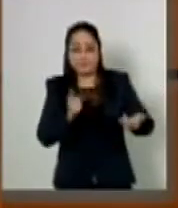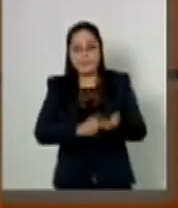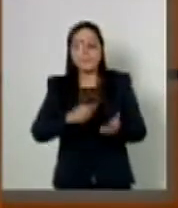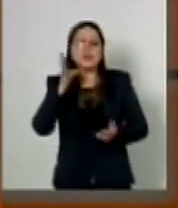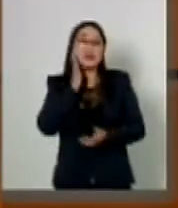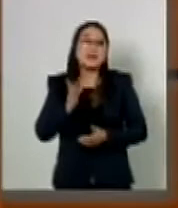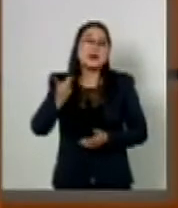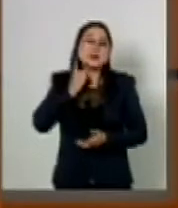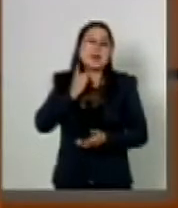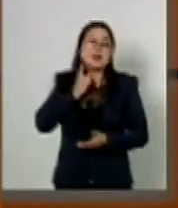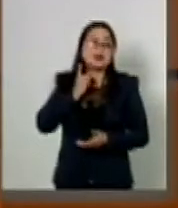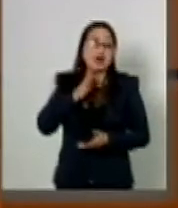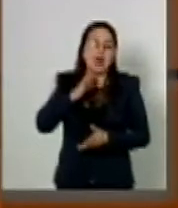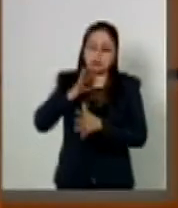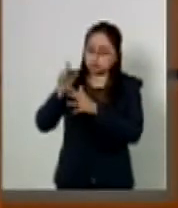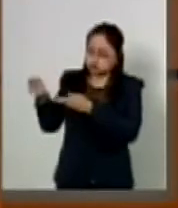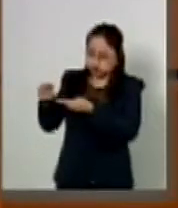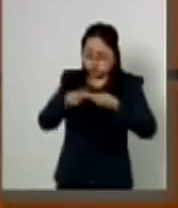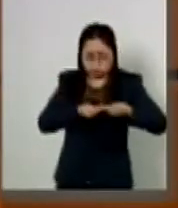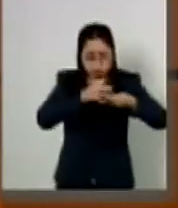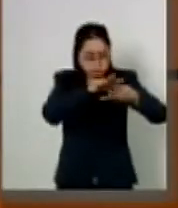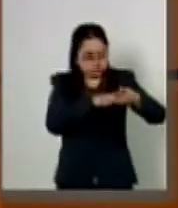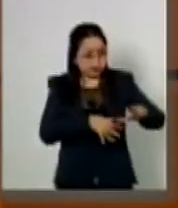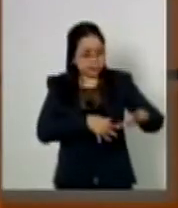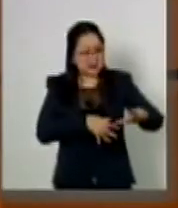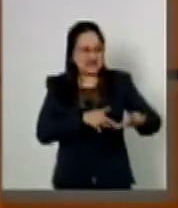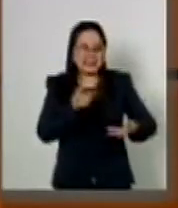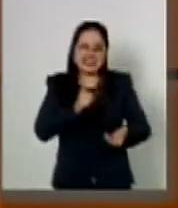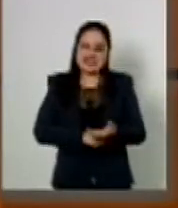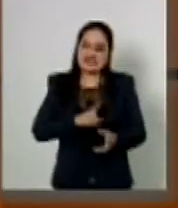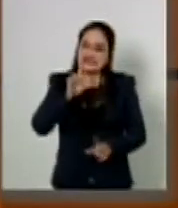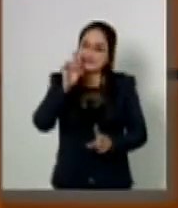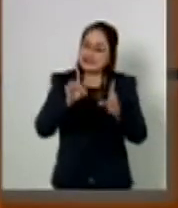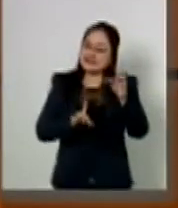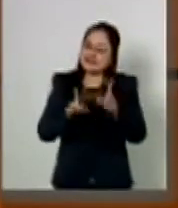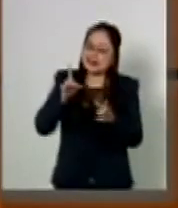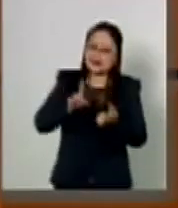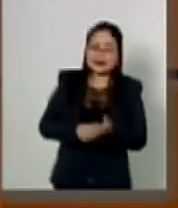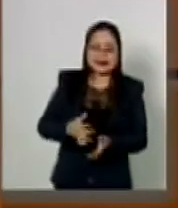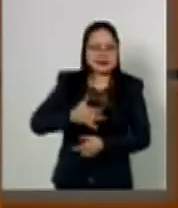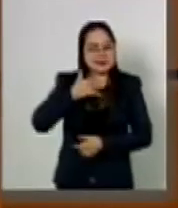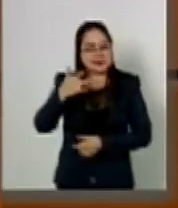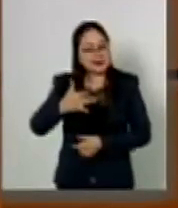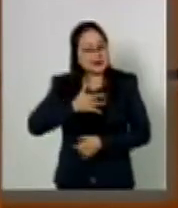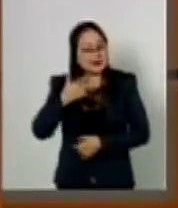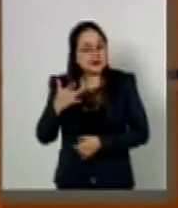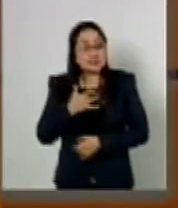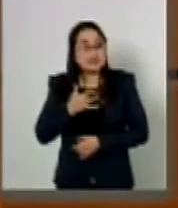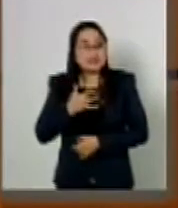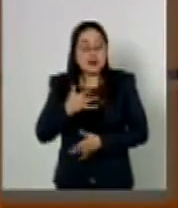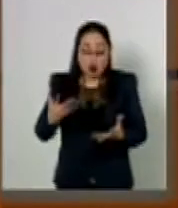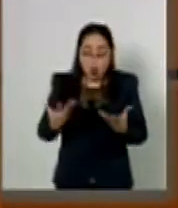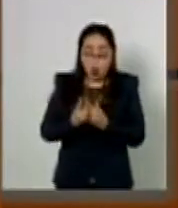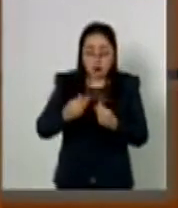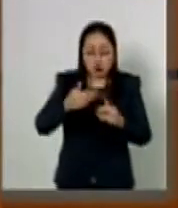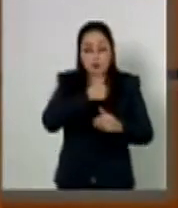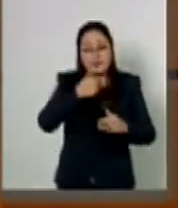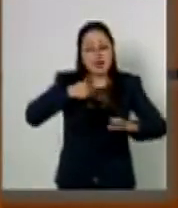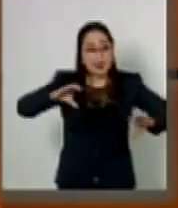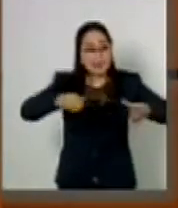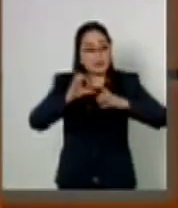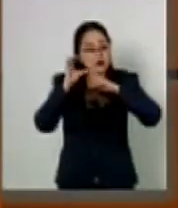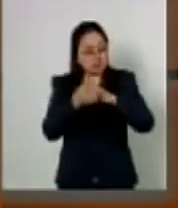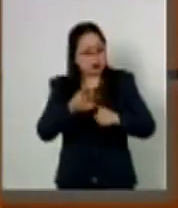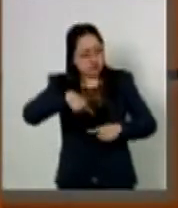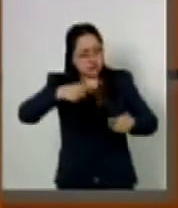Diputados contenía un texto cuestionable y dudoso. Así lo dijimos y así lo dialogamos con los integrantes de las comisiones dictaminadoras.